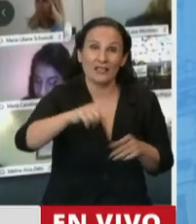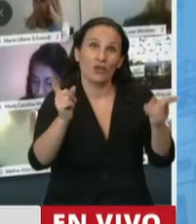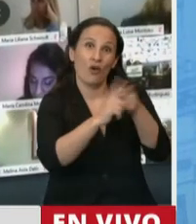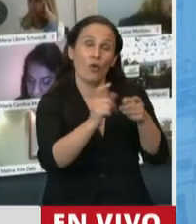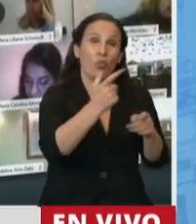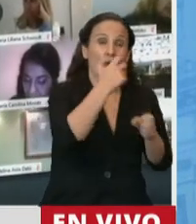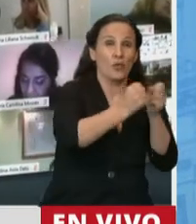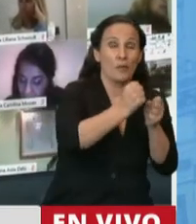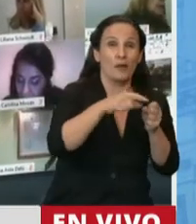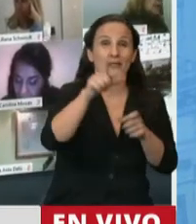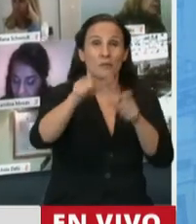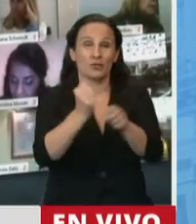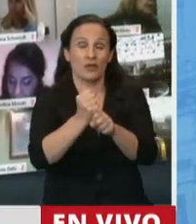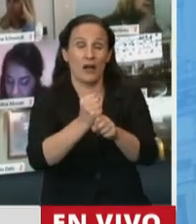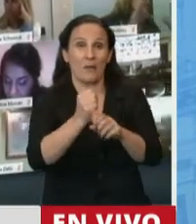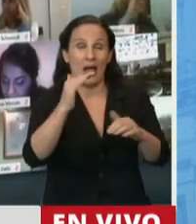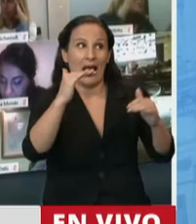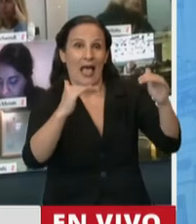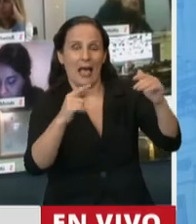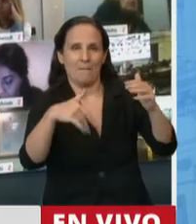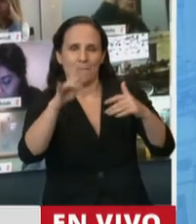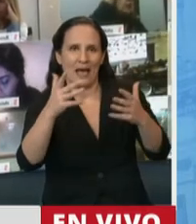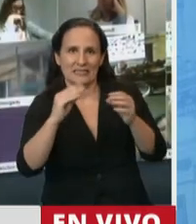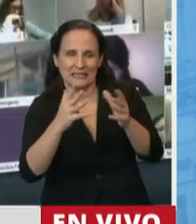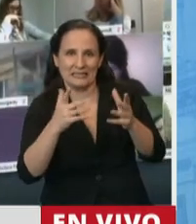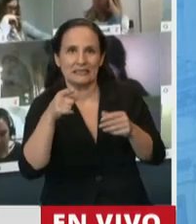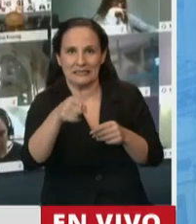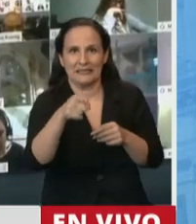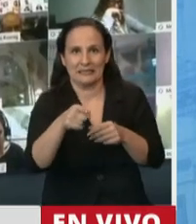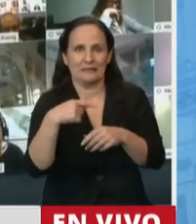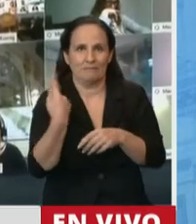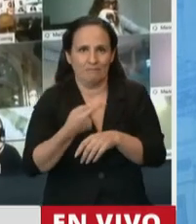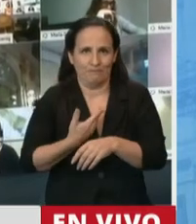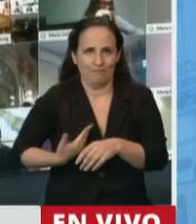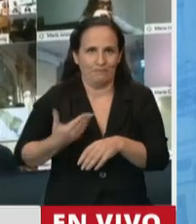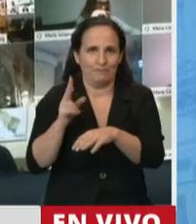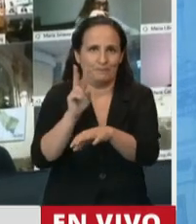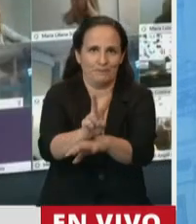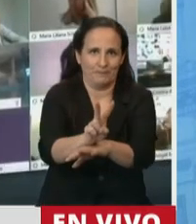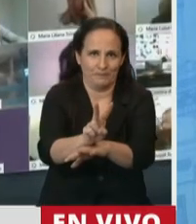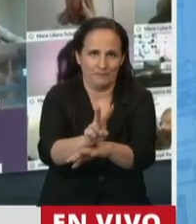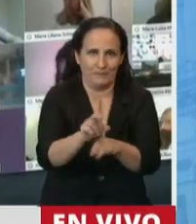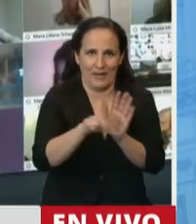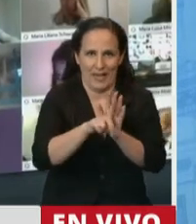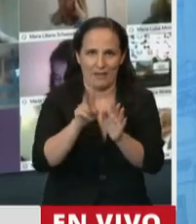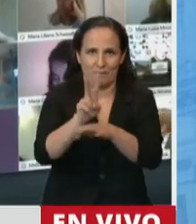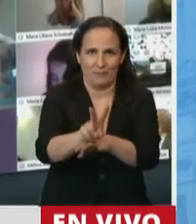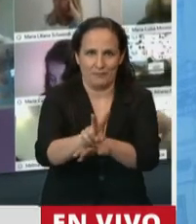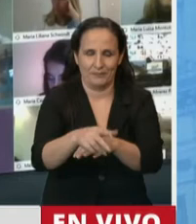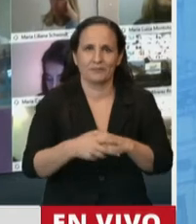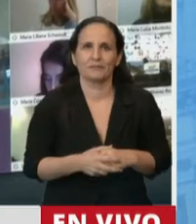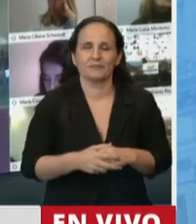relación. Por eso, tal vez es que precisa de manera concreta el respeto de los derechos